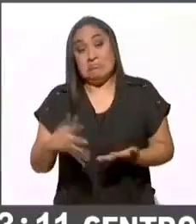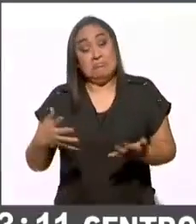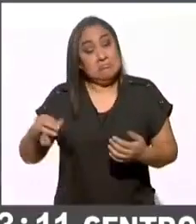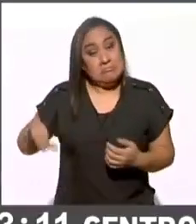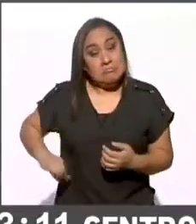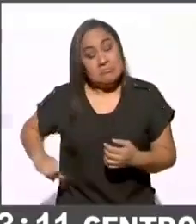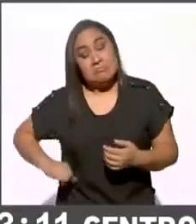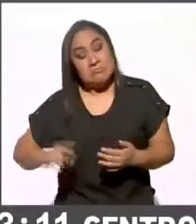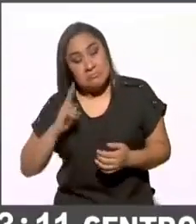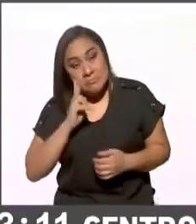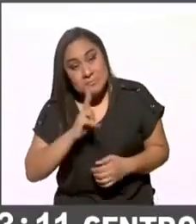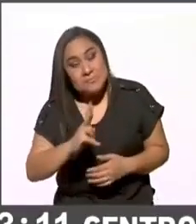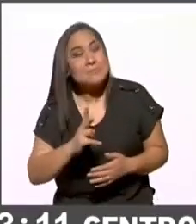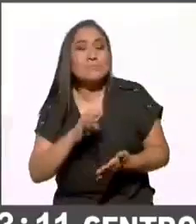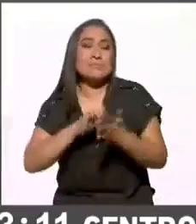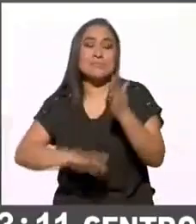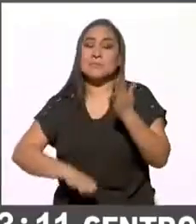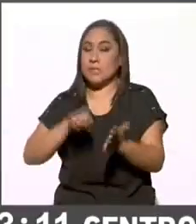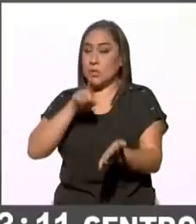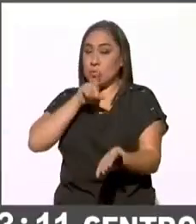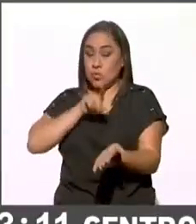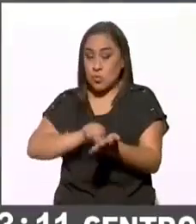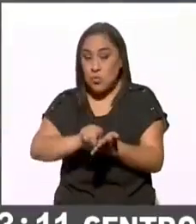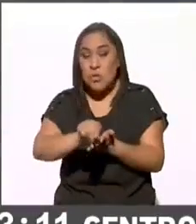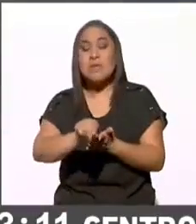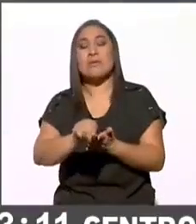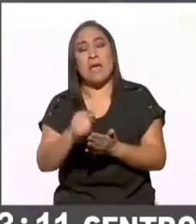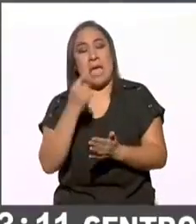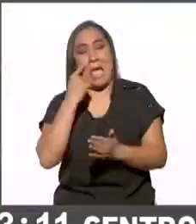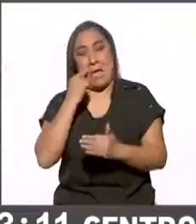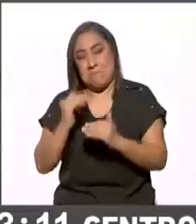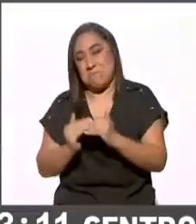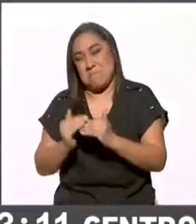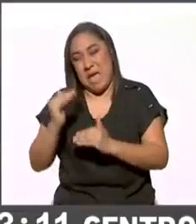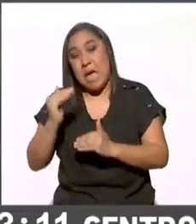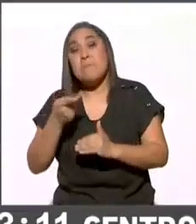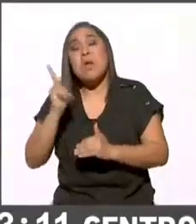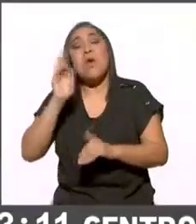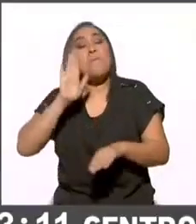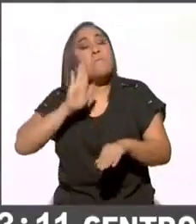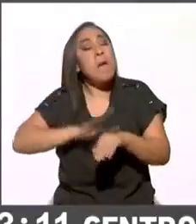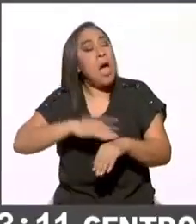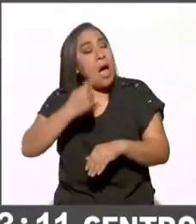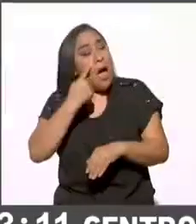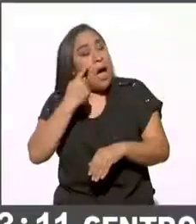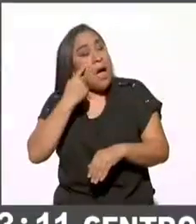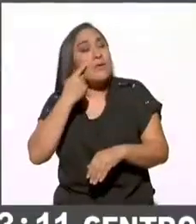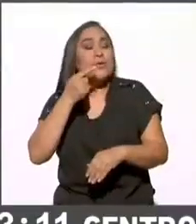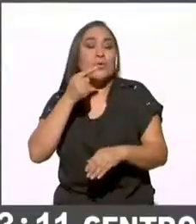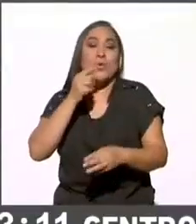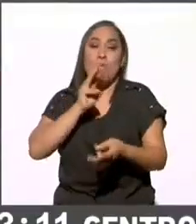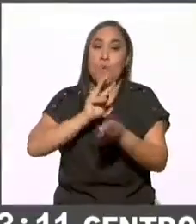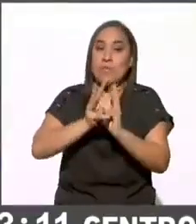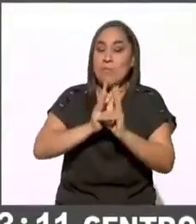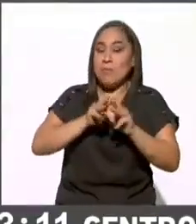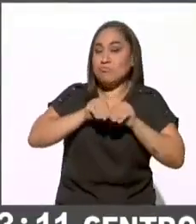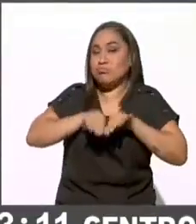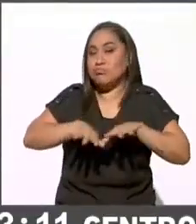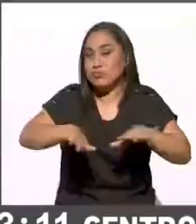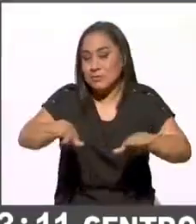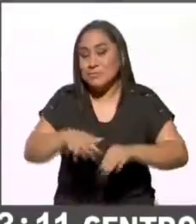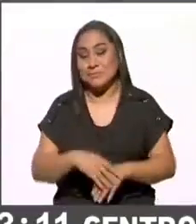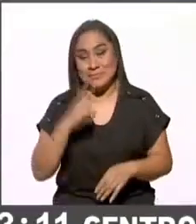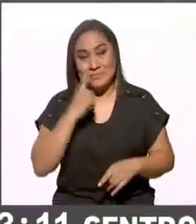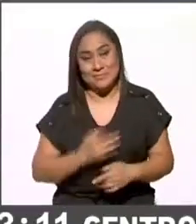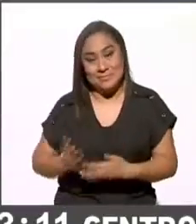ver que, por ejemplo, en Twitter se generan más, pero las que tienen mayor penetración es WhatsApp. Aquí podemos ver también en